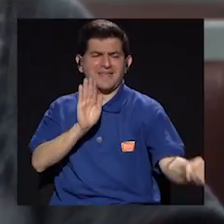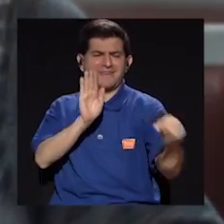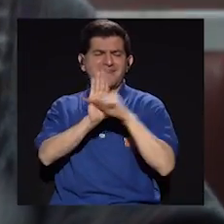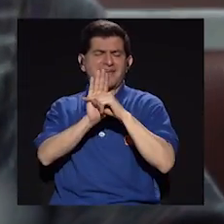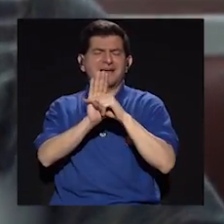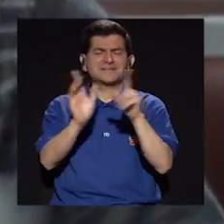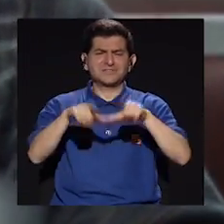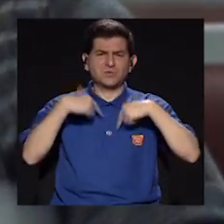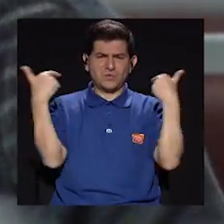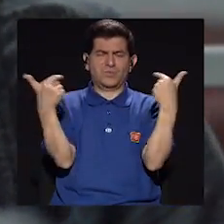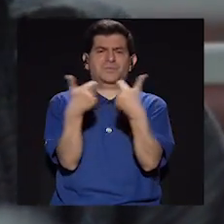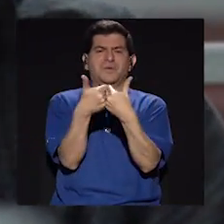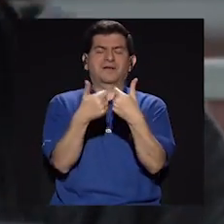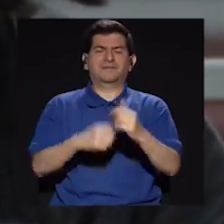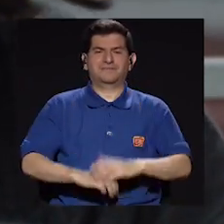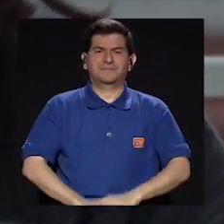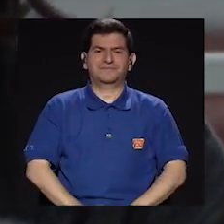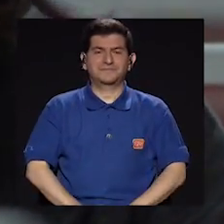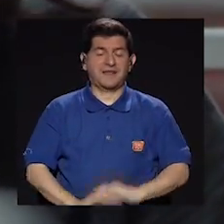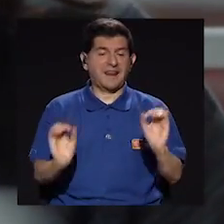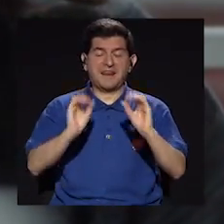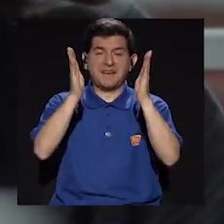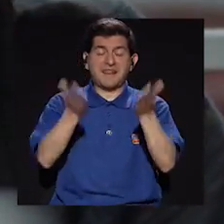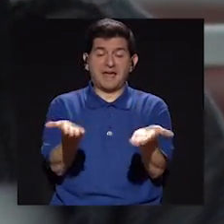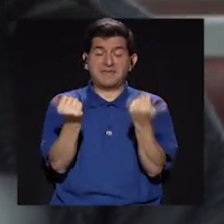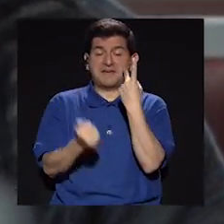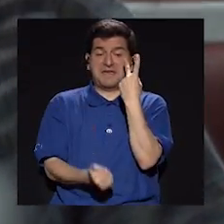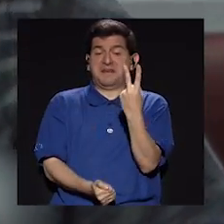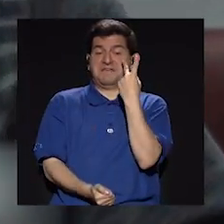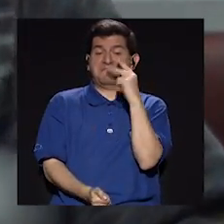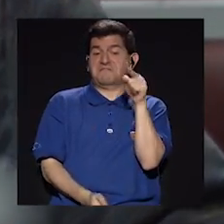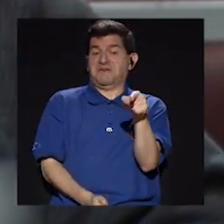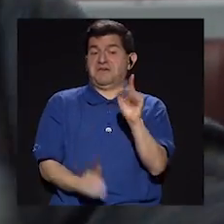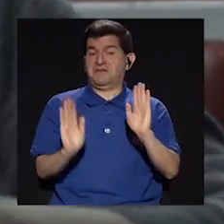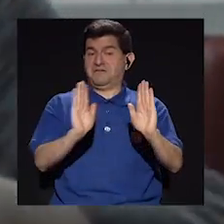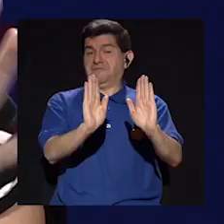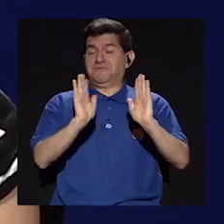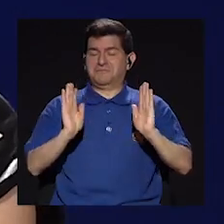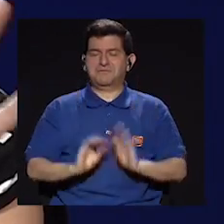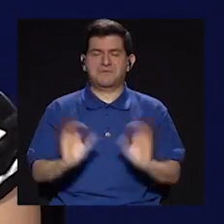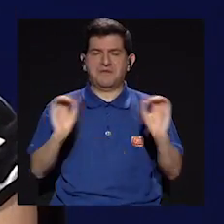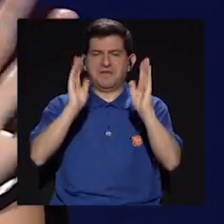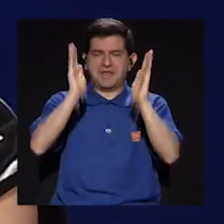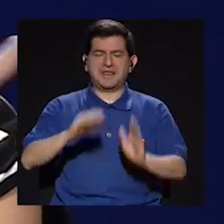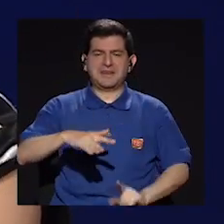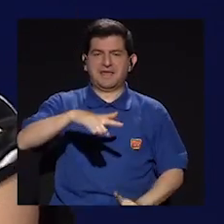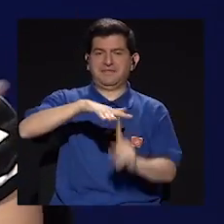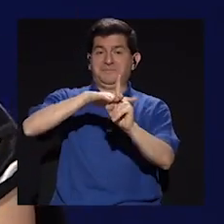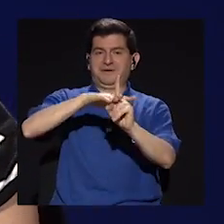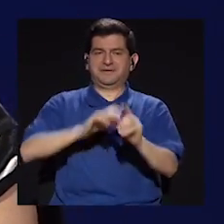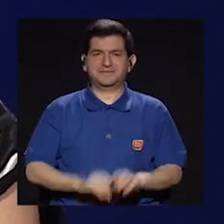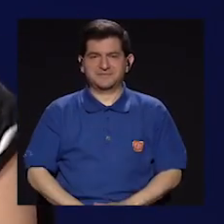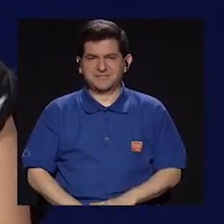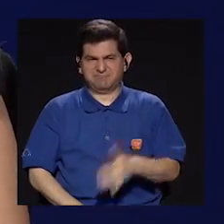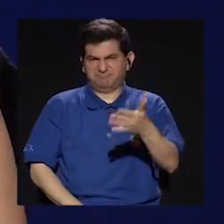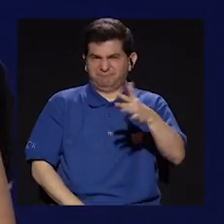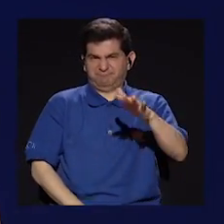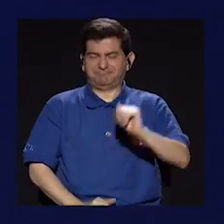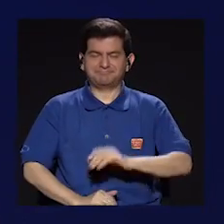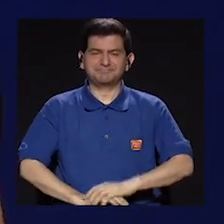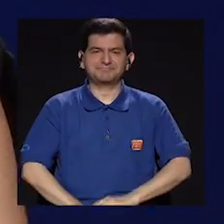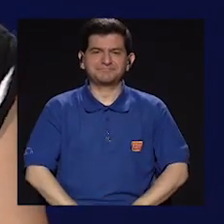de una negación como colectiva, como de que nadie quiere ver, ¿verdad? Y entonces, de alguna manera, nadie está, no sé.